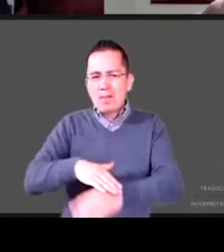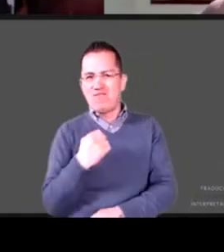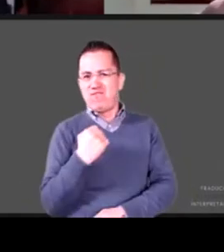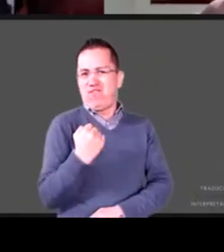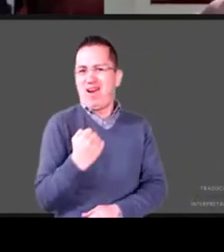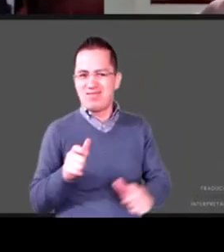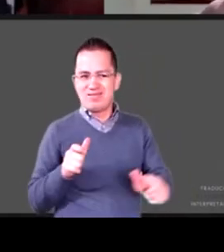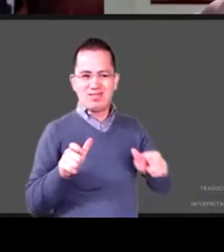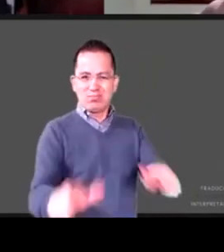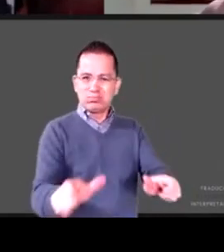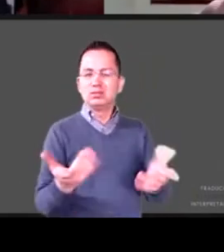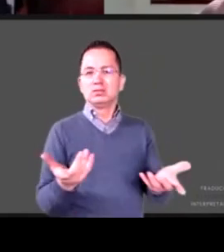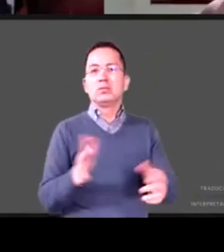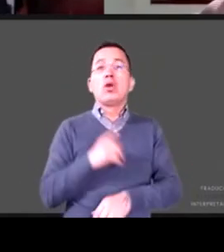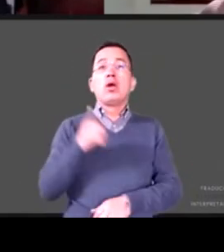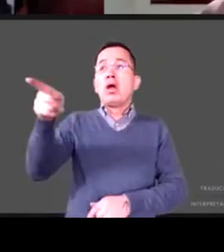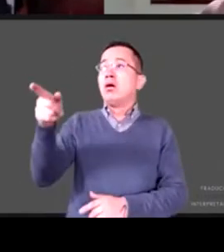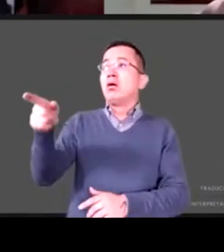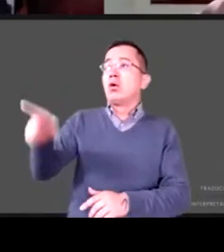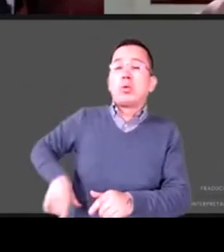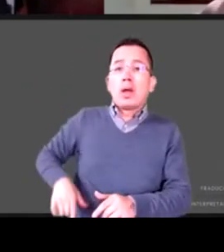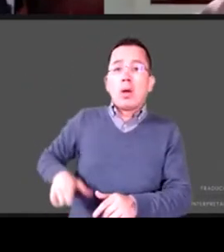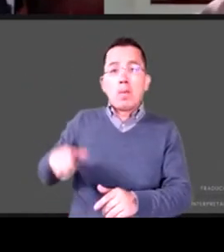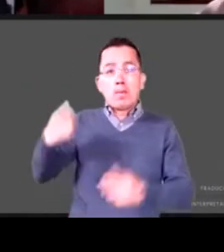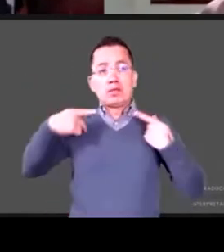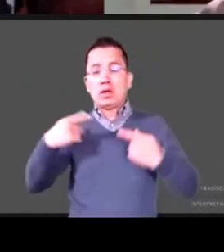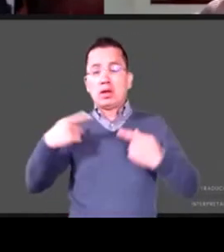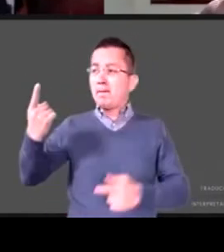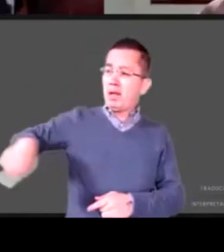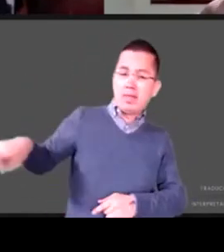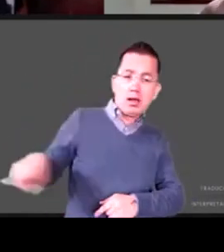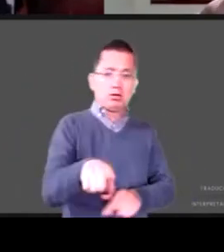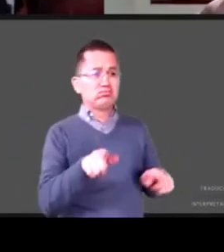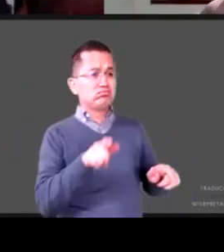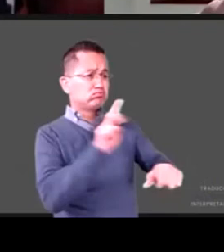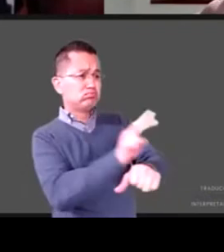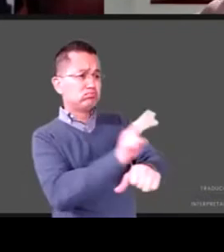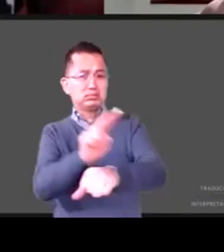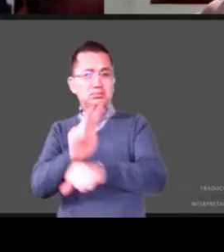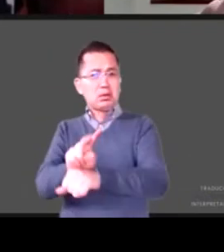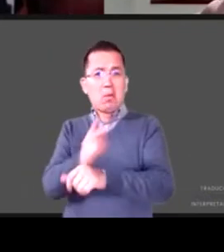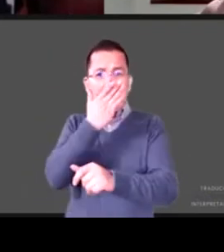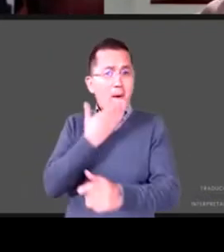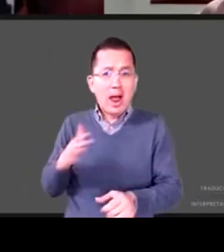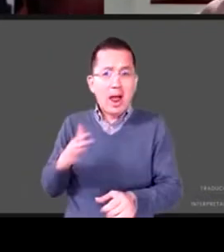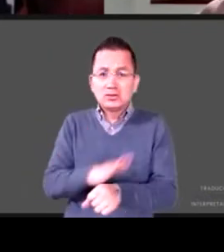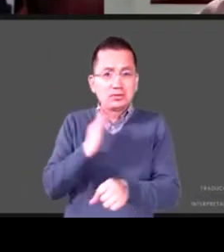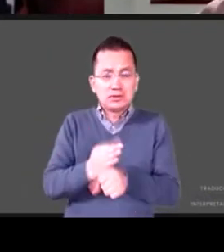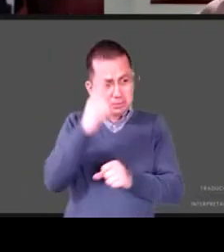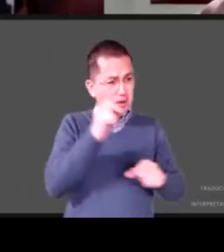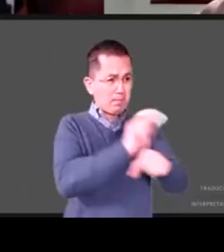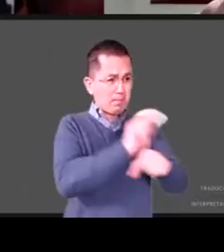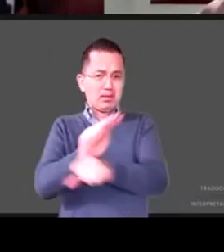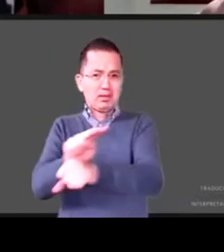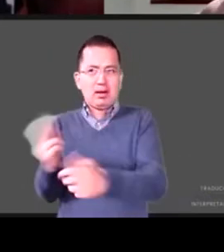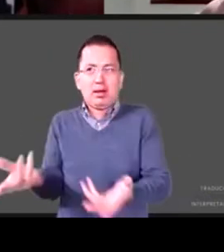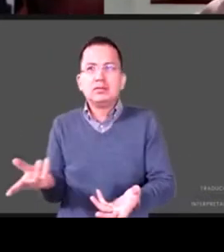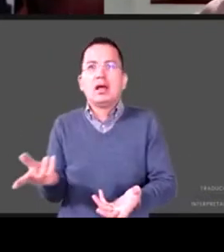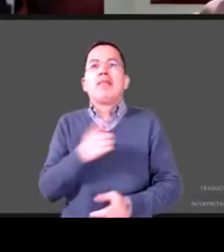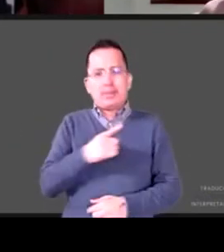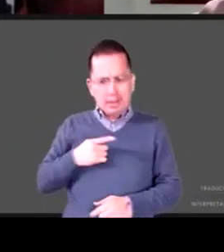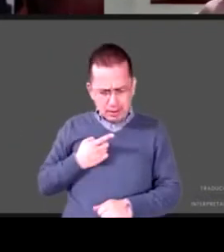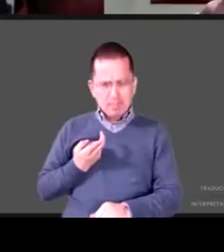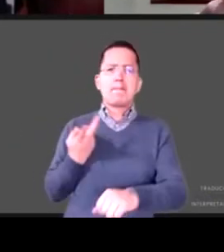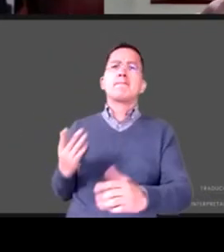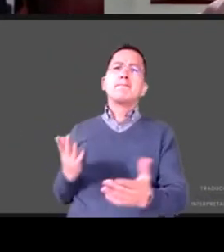que los niños que no están en edad de trabajar por ley no estén en trabajos peligrosos o sea también es